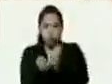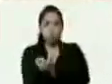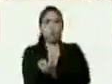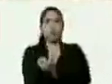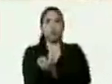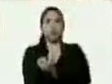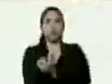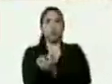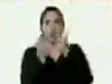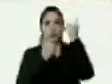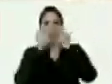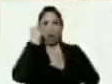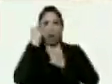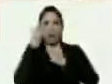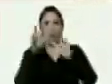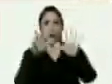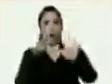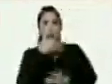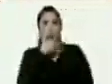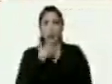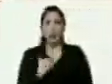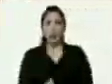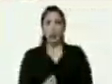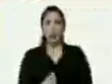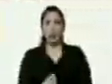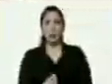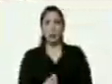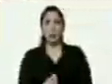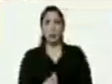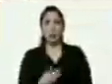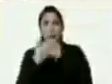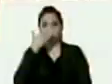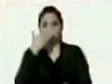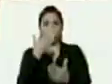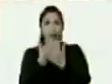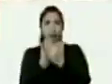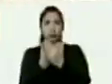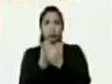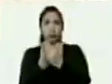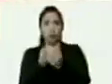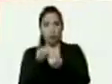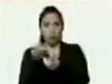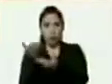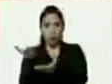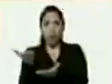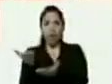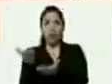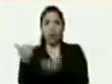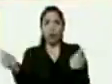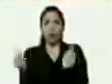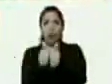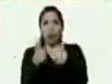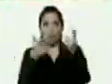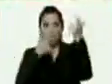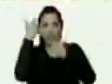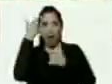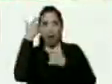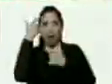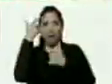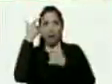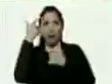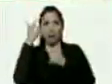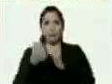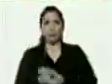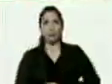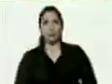el 5 el 8 de diciembre no los puso al frente a usted con chávez todo estuvo bueno